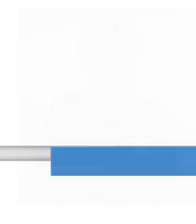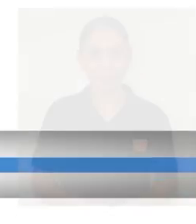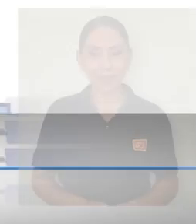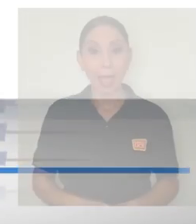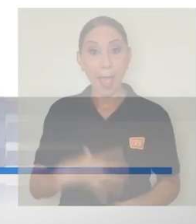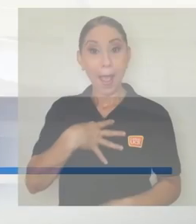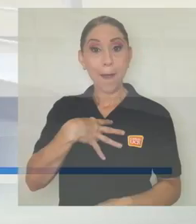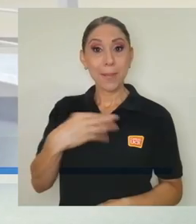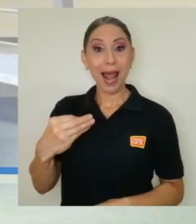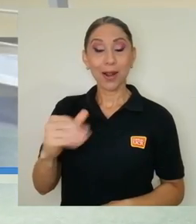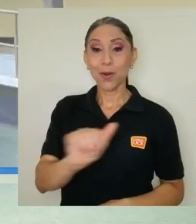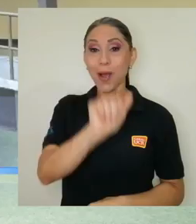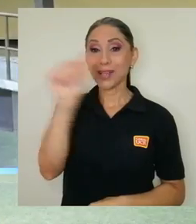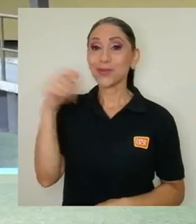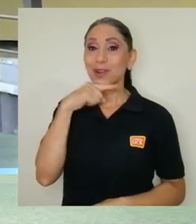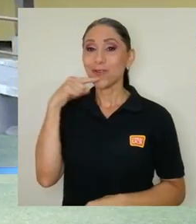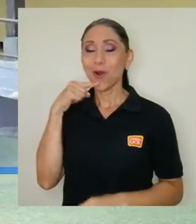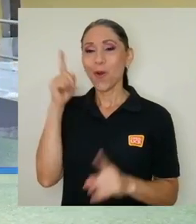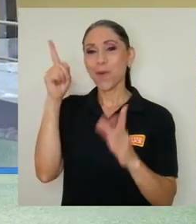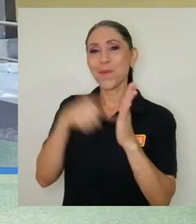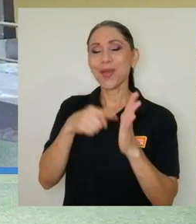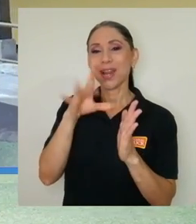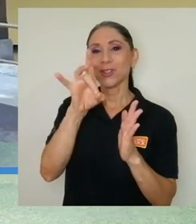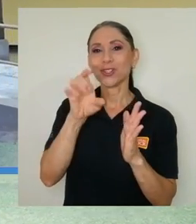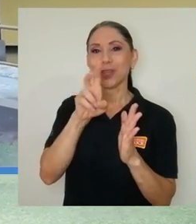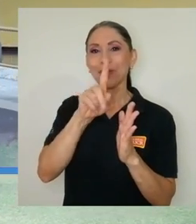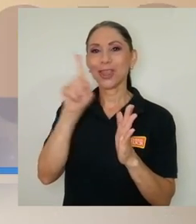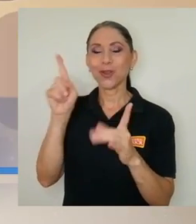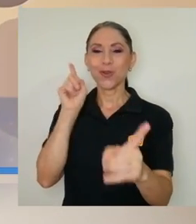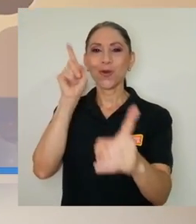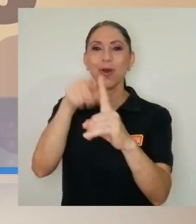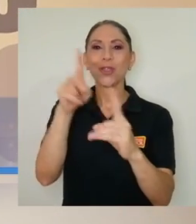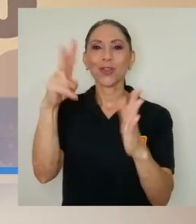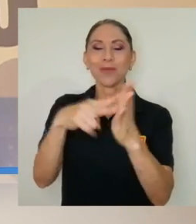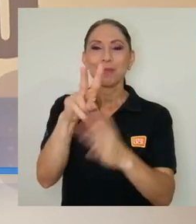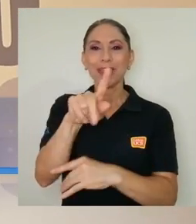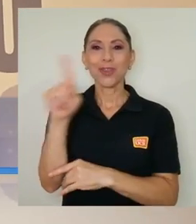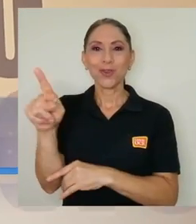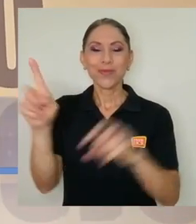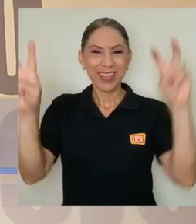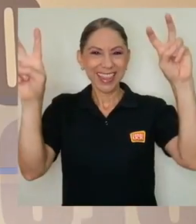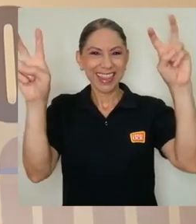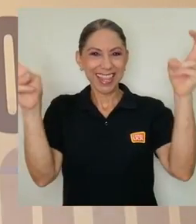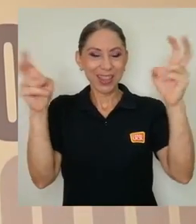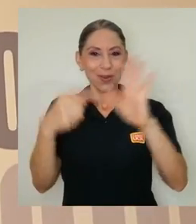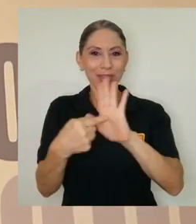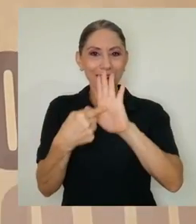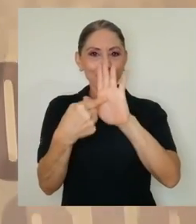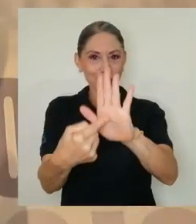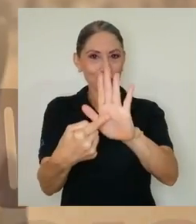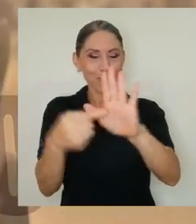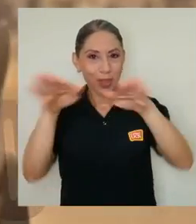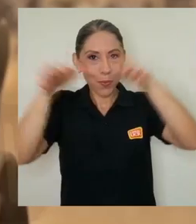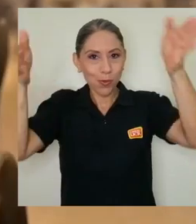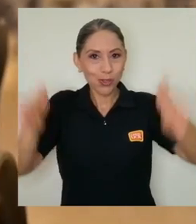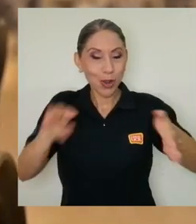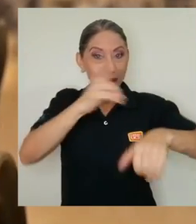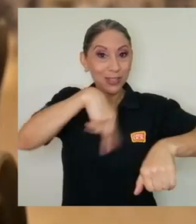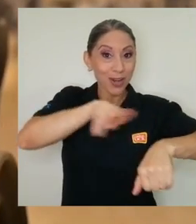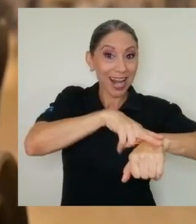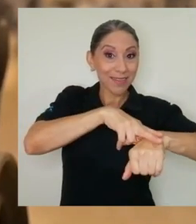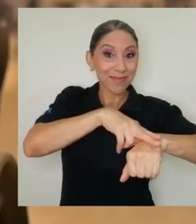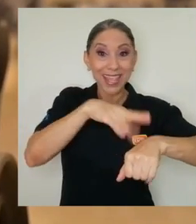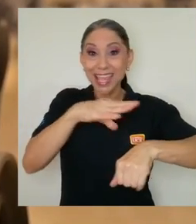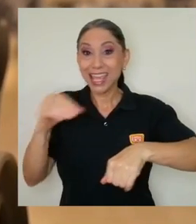blanco azul y rojo 1821 2021 es el título de la exposición con la que el museo nacional y la